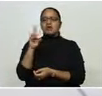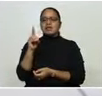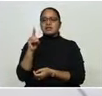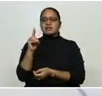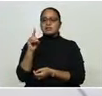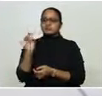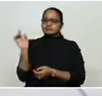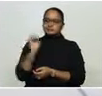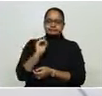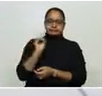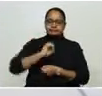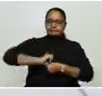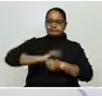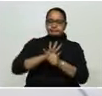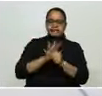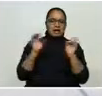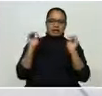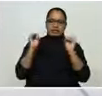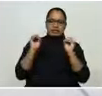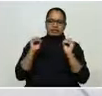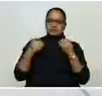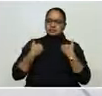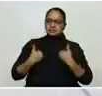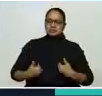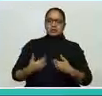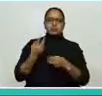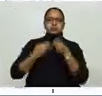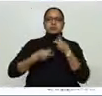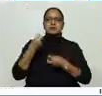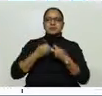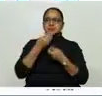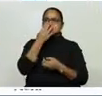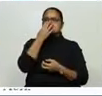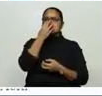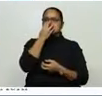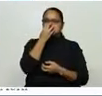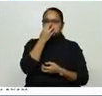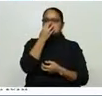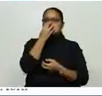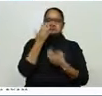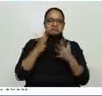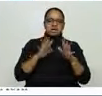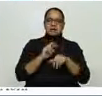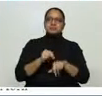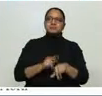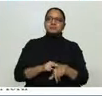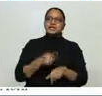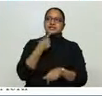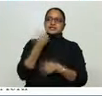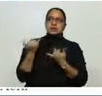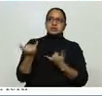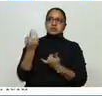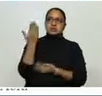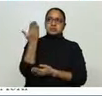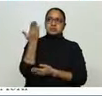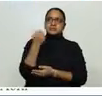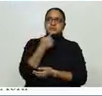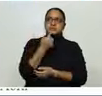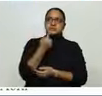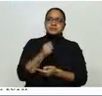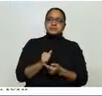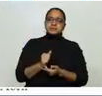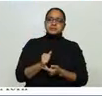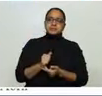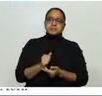apegado a los lineamientos que tenemos como definición de caso. Así estamos y como decía la ministra,